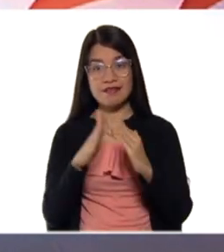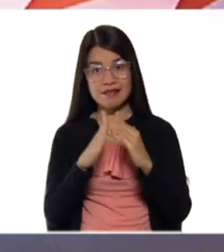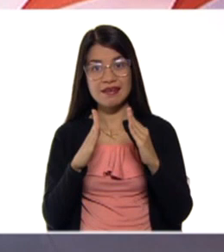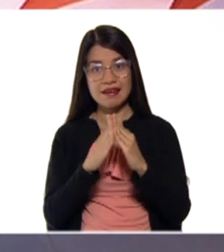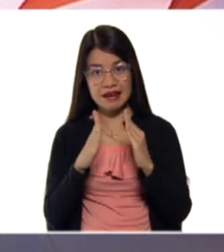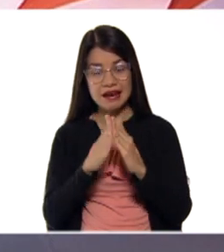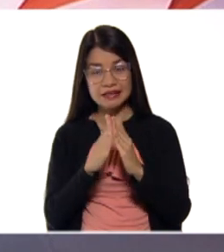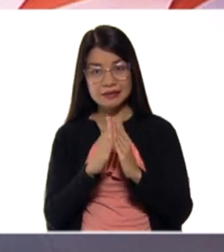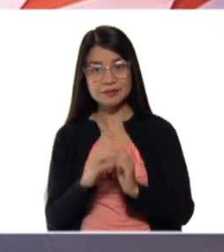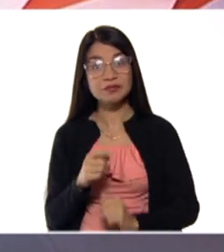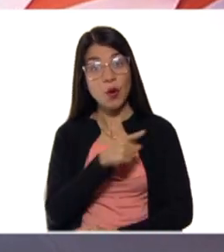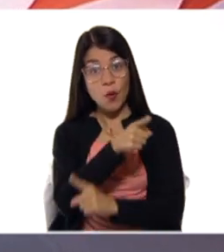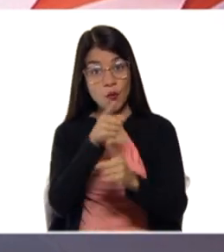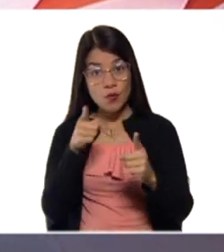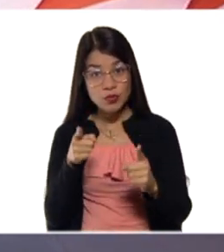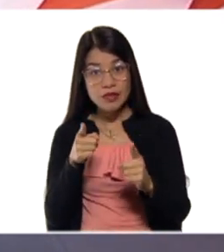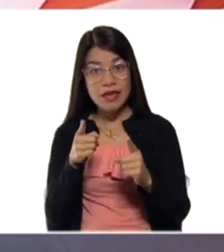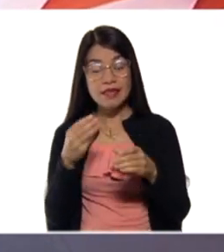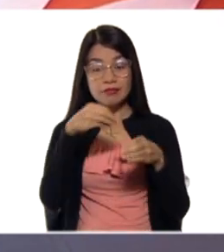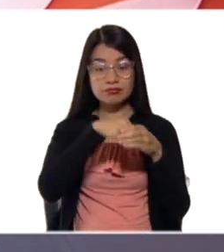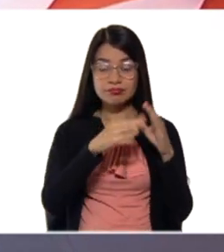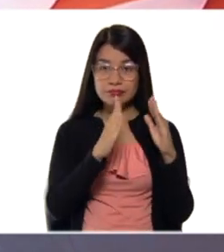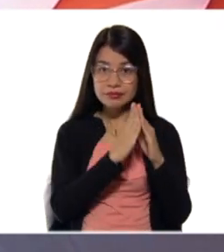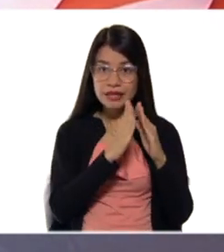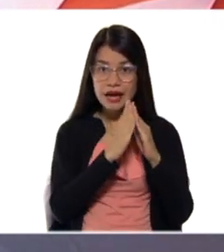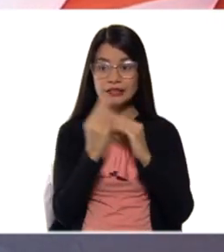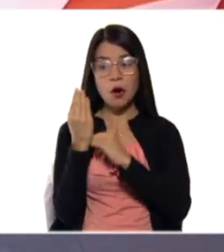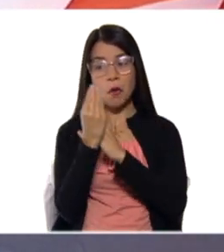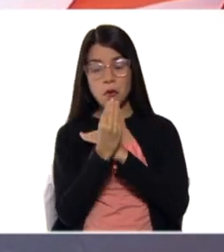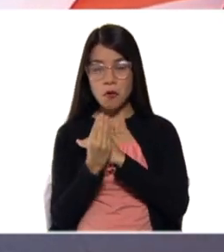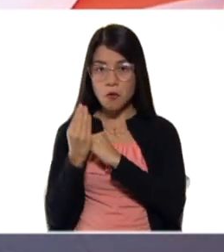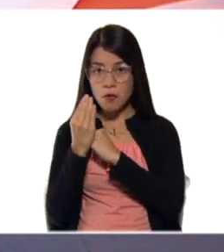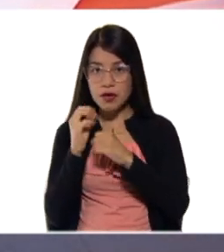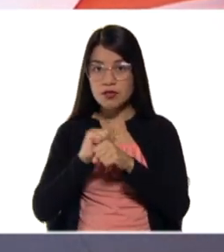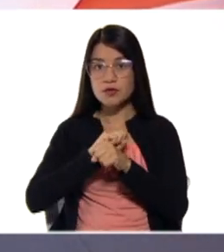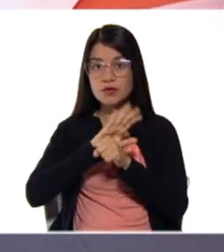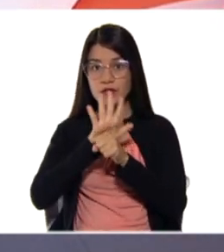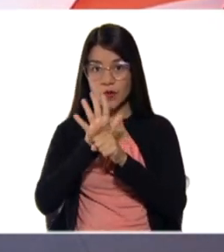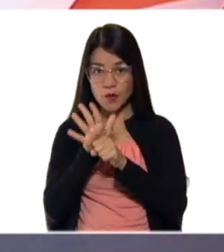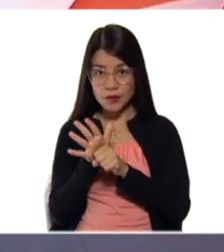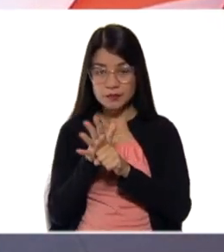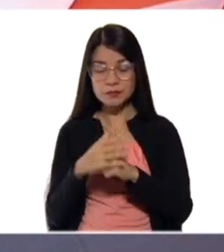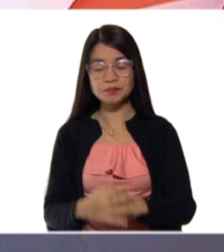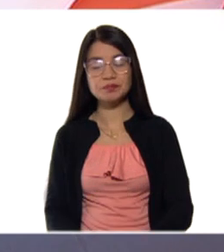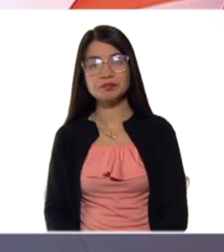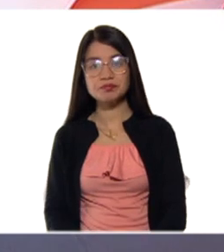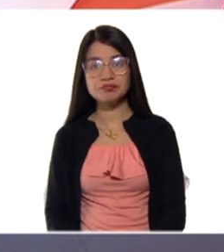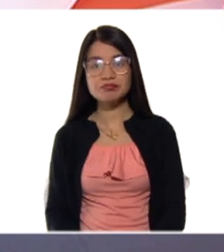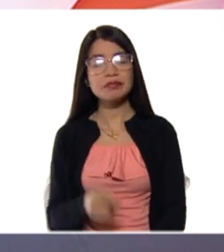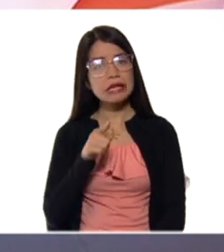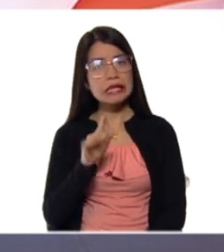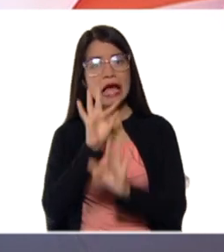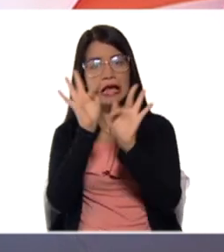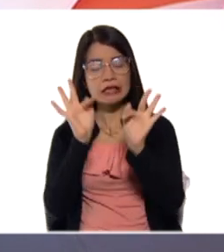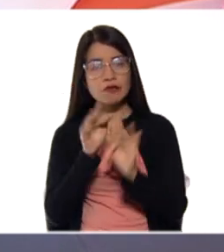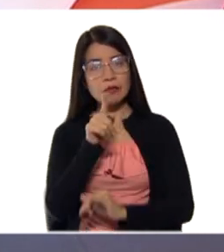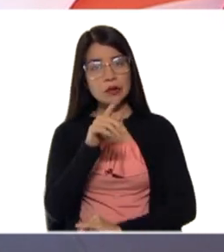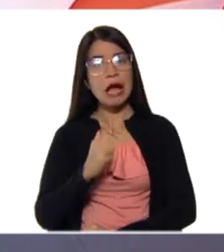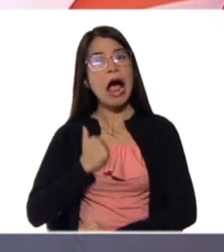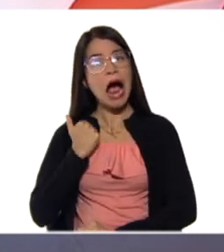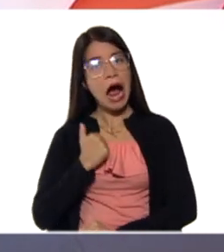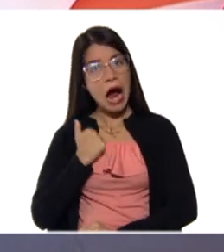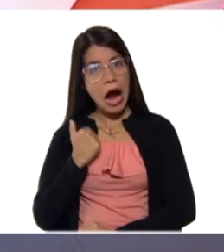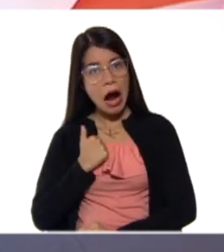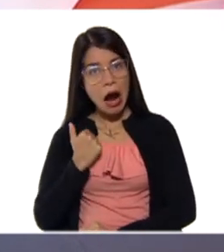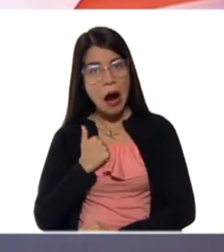casa, ustedes que se están resguardando y protegiendo ante el COVID-19. De esa manera, yo quiero que ustedes aprovechen